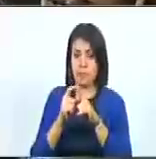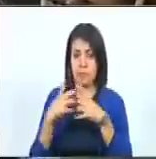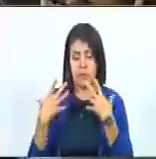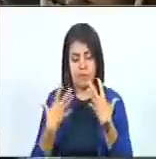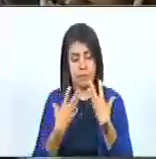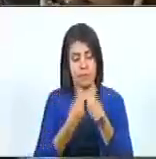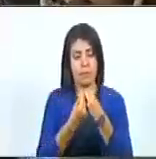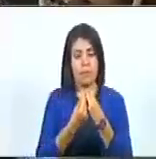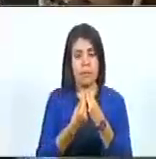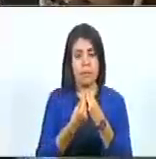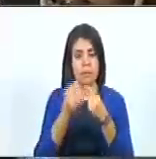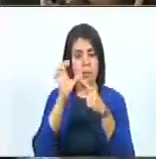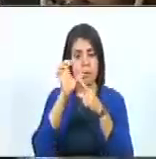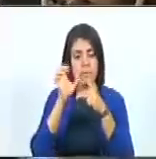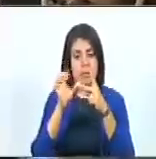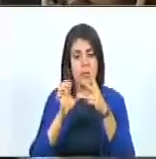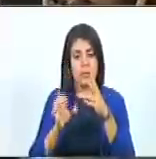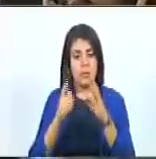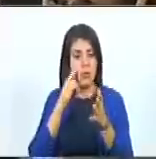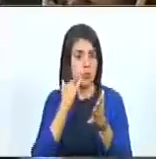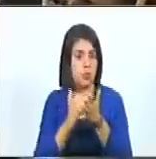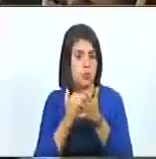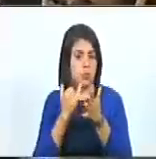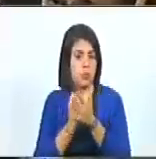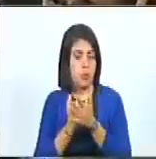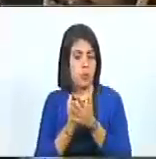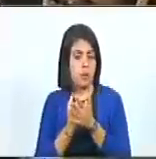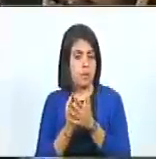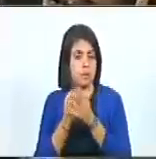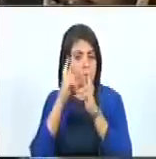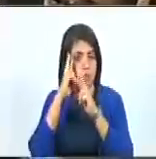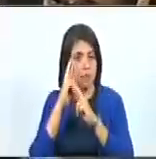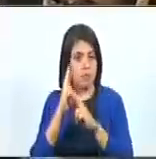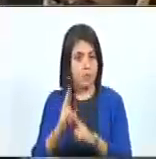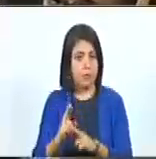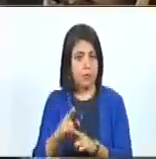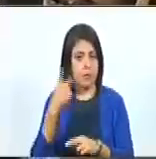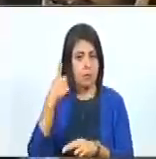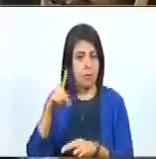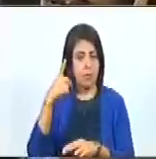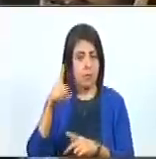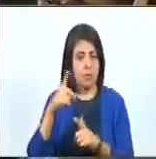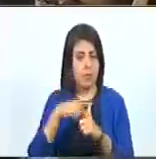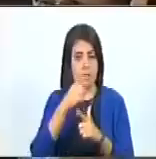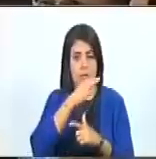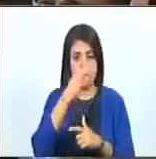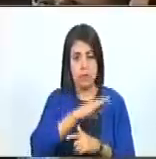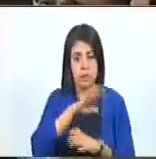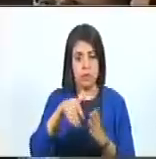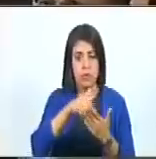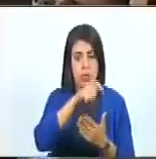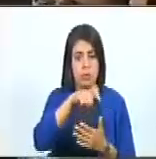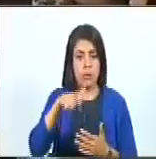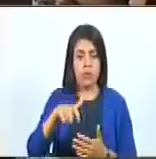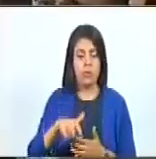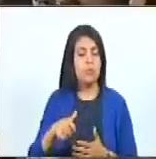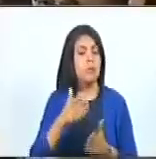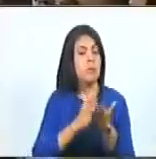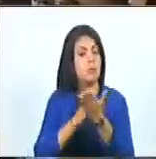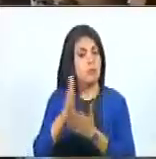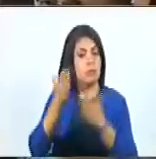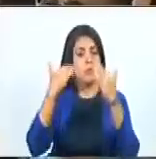acompañado de elementos de prueba, respetando los derechos y garantía de los ciudadanos. Y